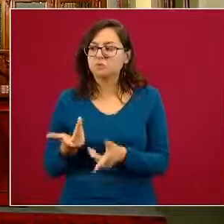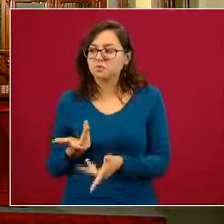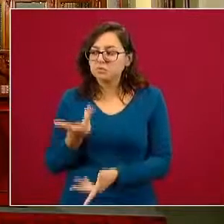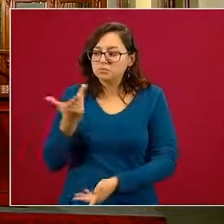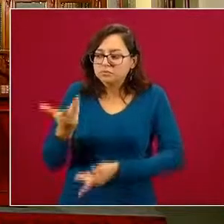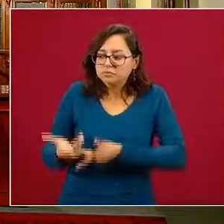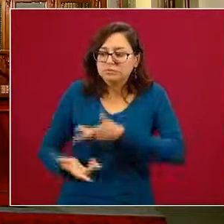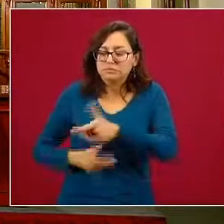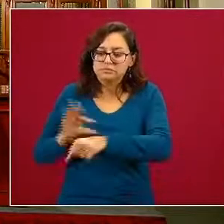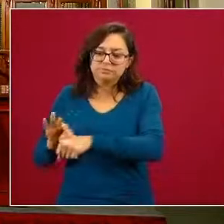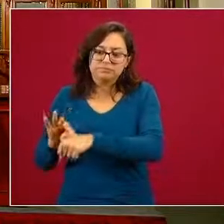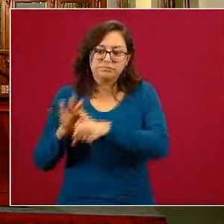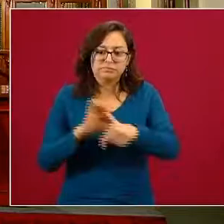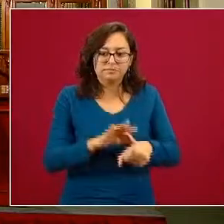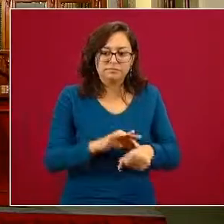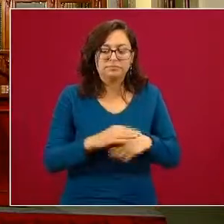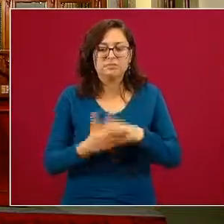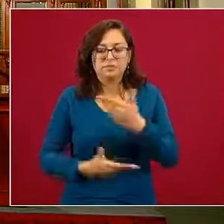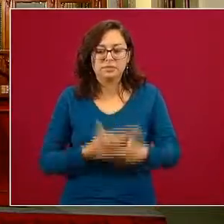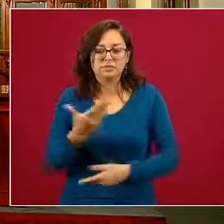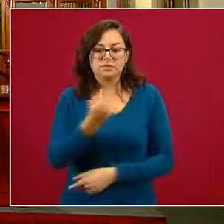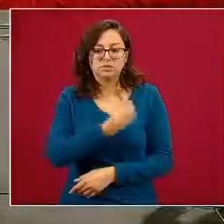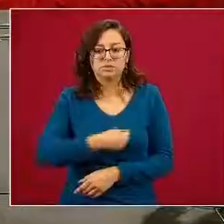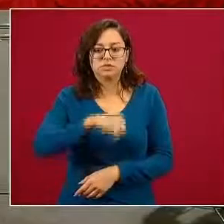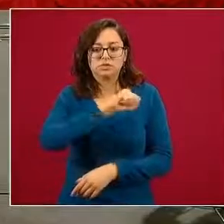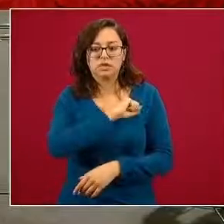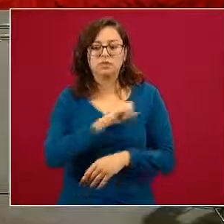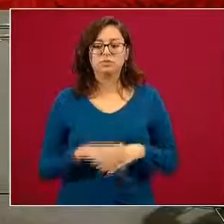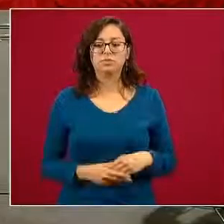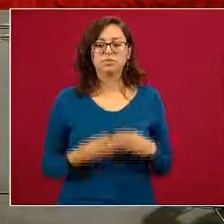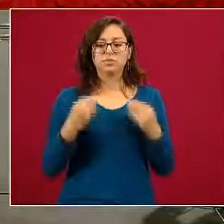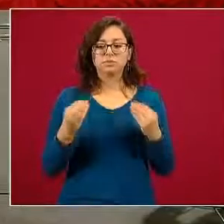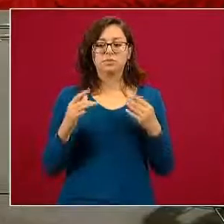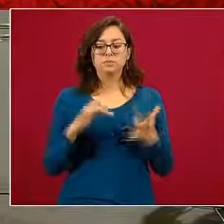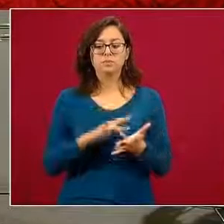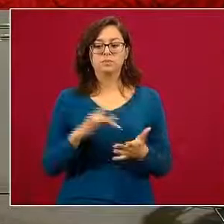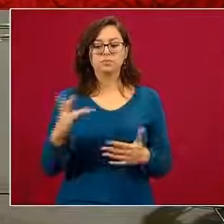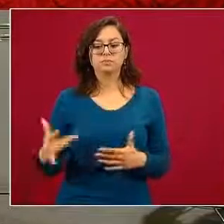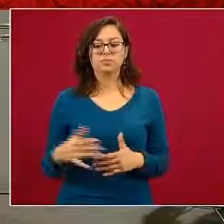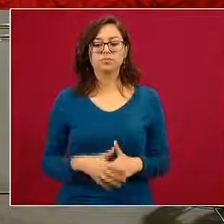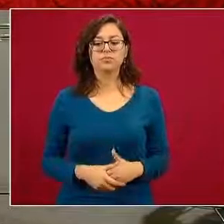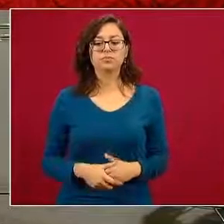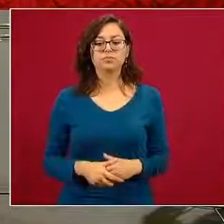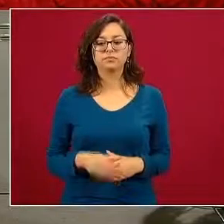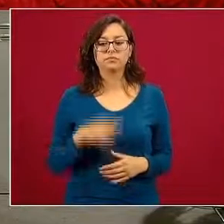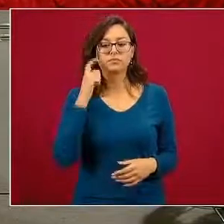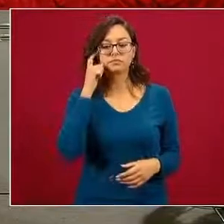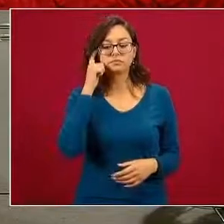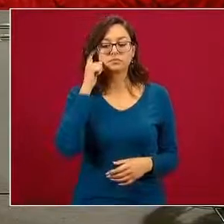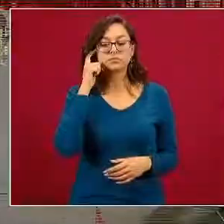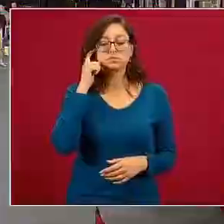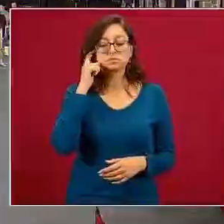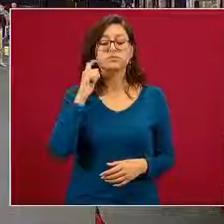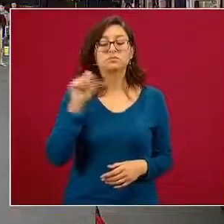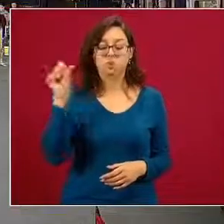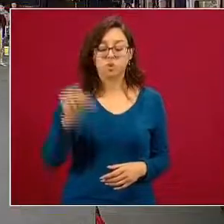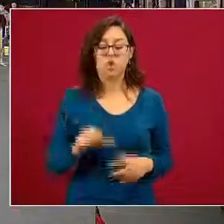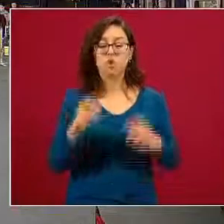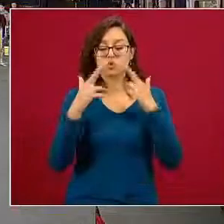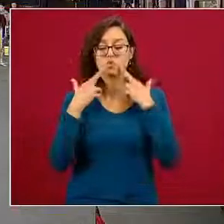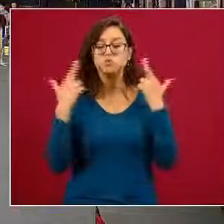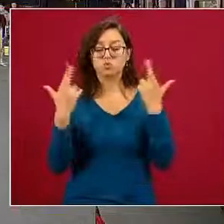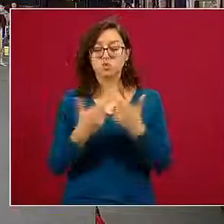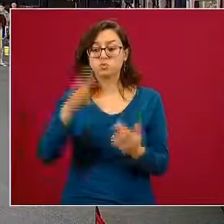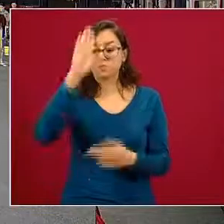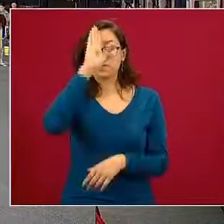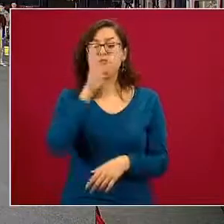los servicios de salud muchas gracias respecto a la reunión que tuve hoy efectivamente hoy a las a